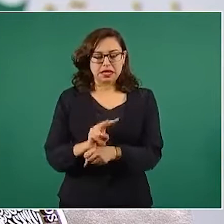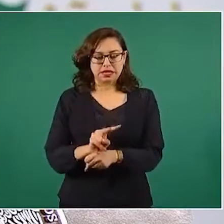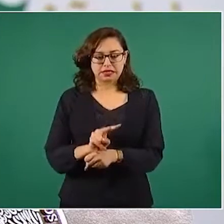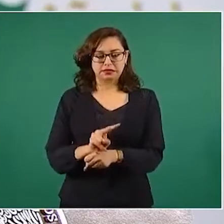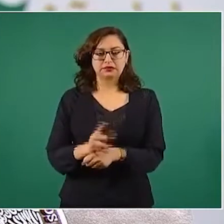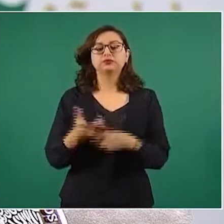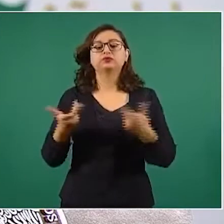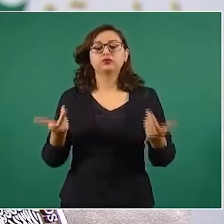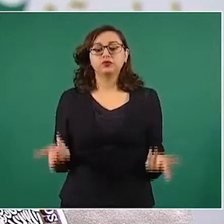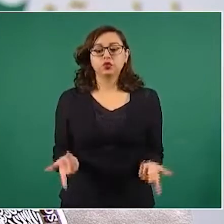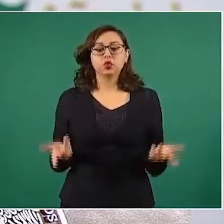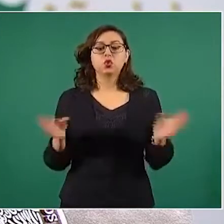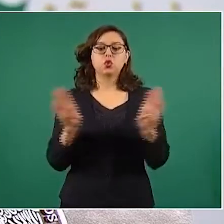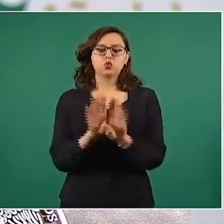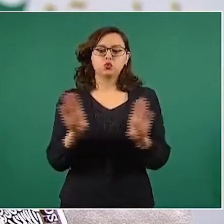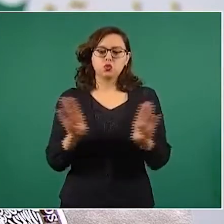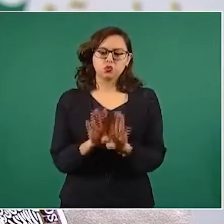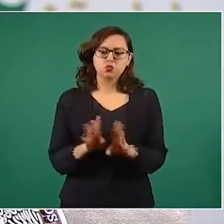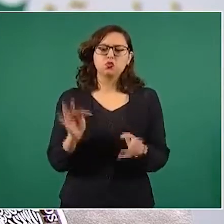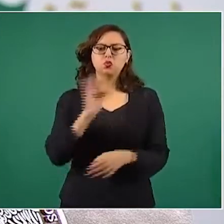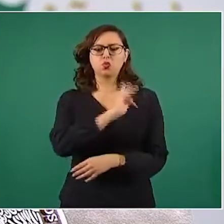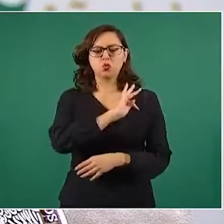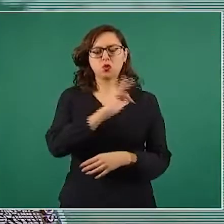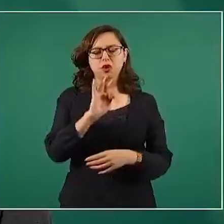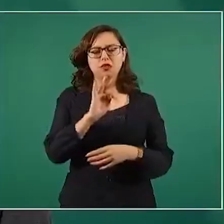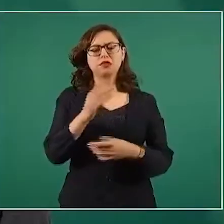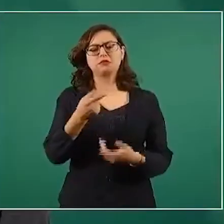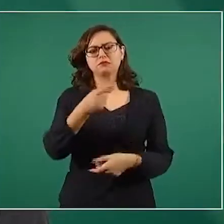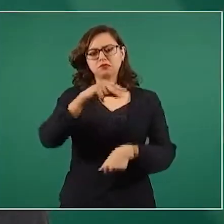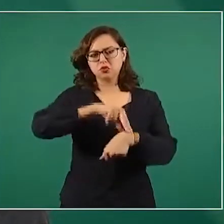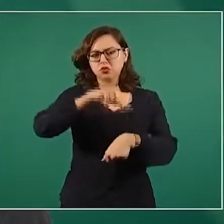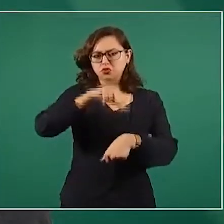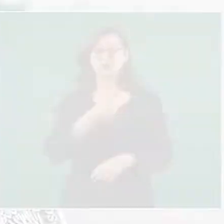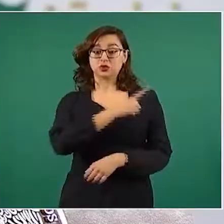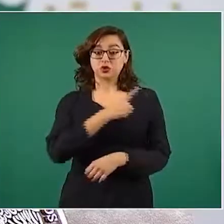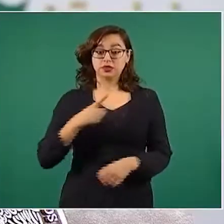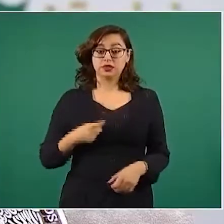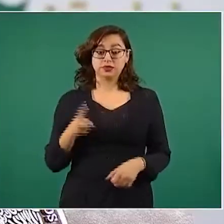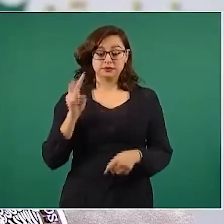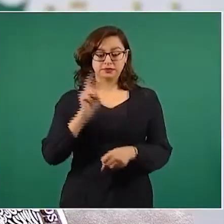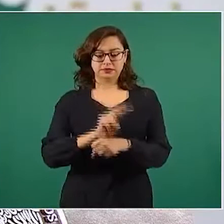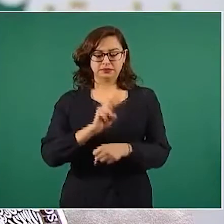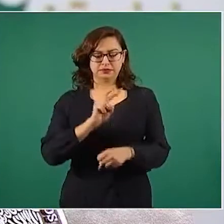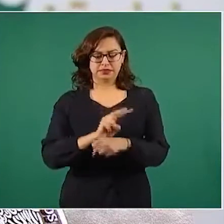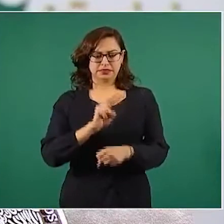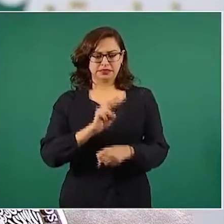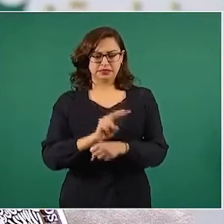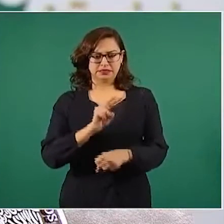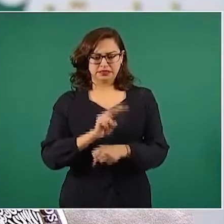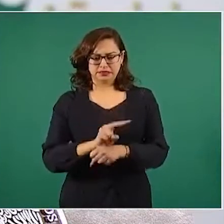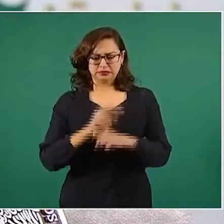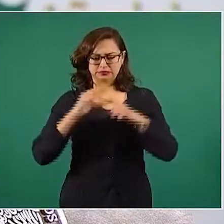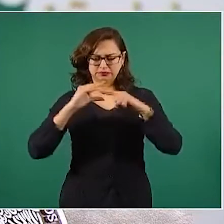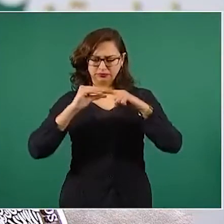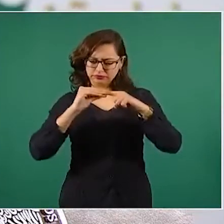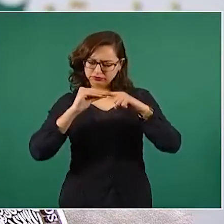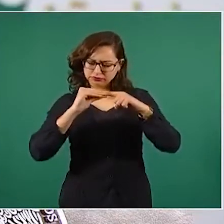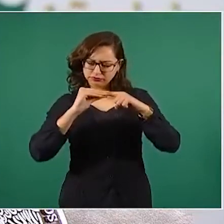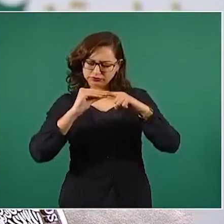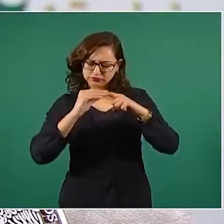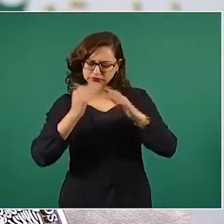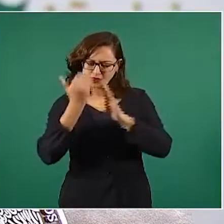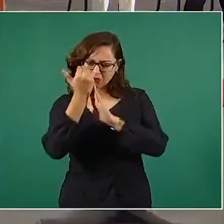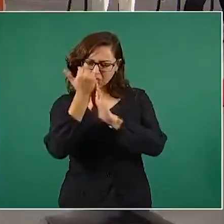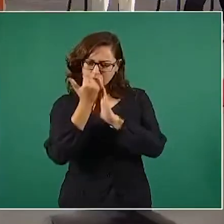con la asesoría de un profesional de la salud. Si empieza a bajar, si en un mismo día se